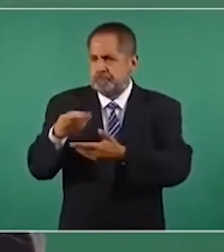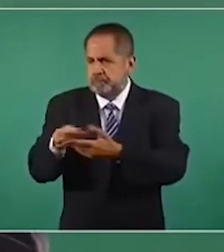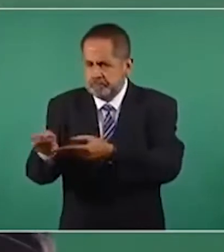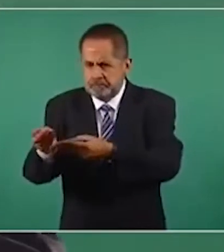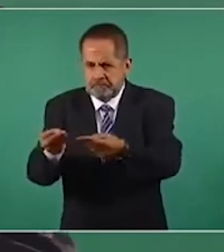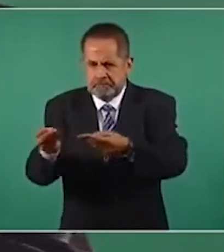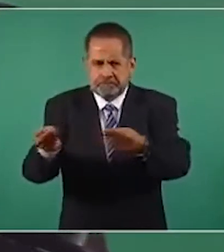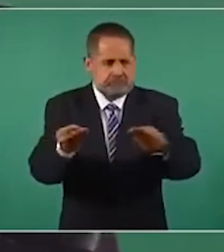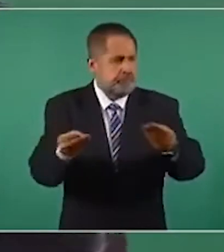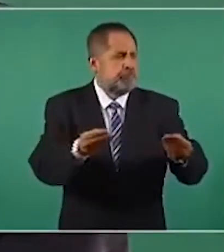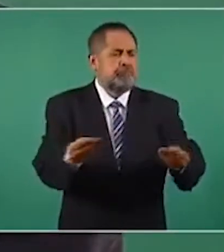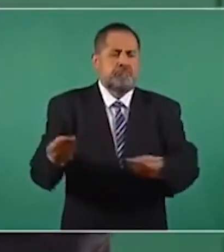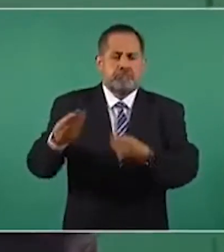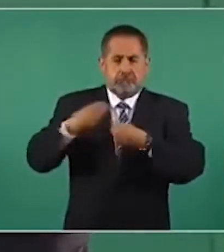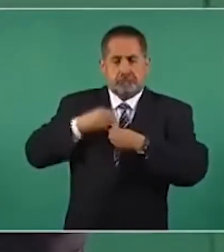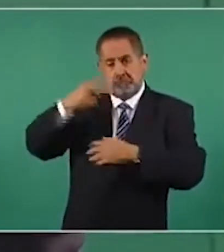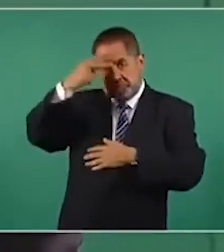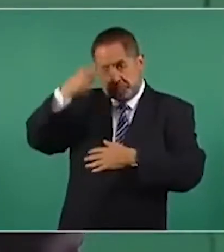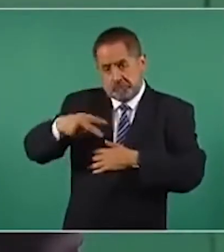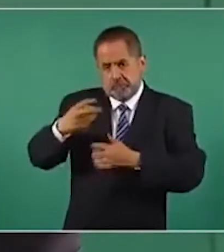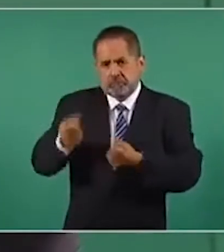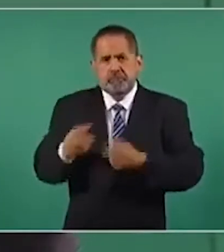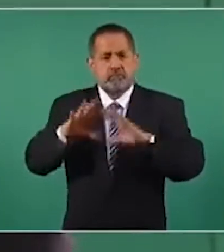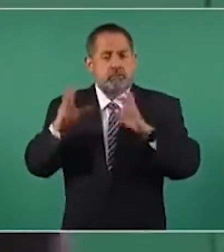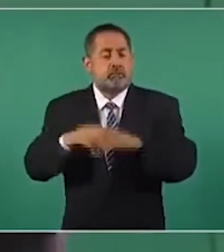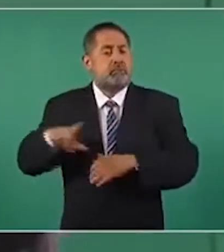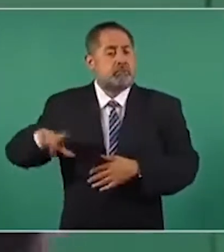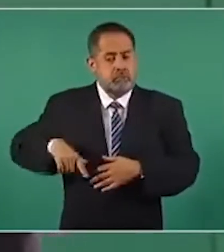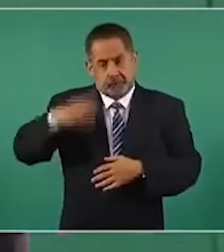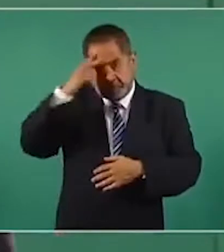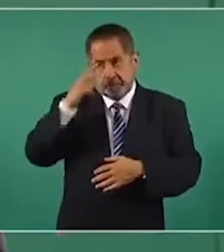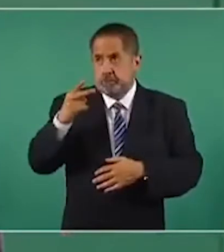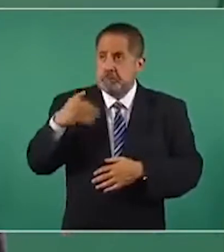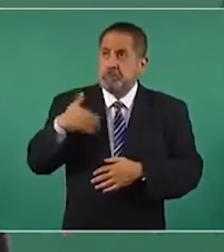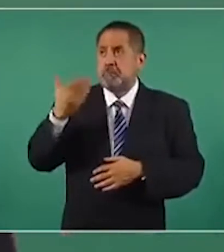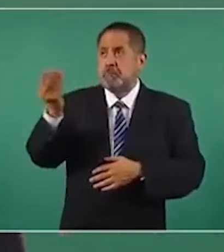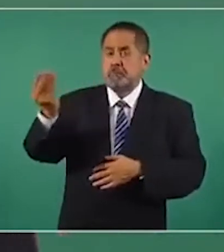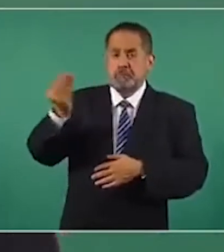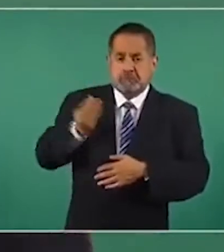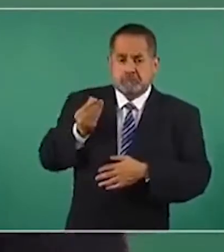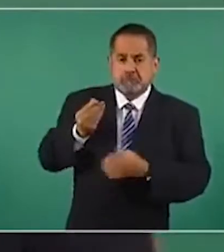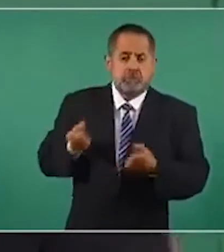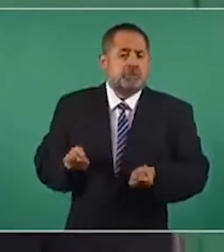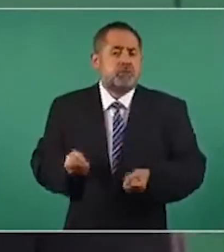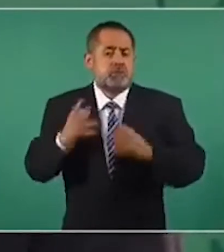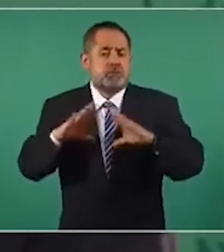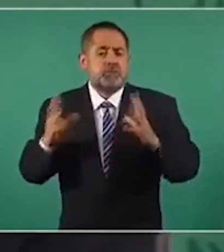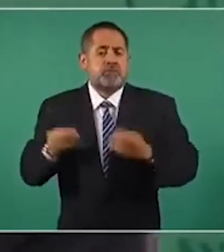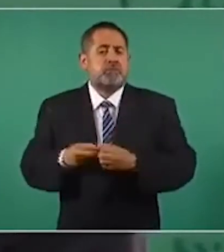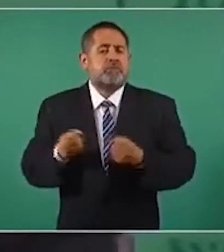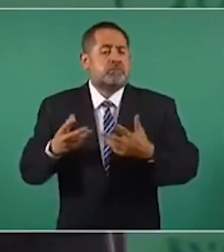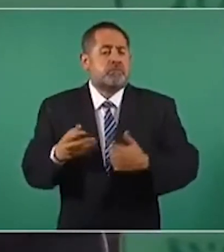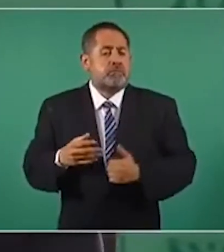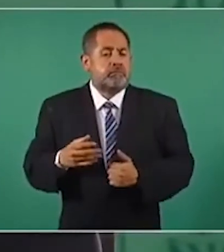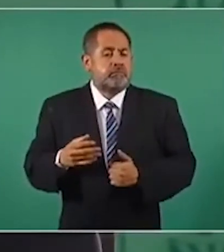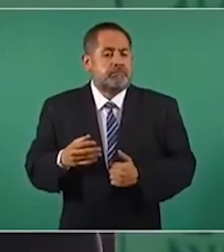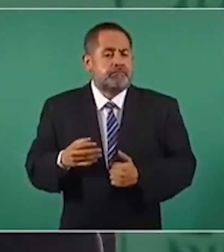Y a México le corresponden, al gobierno de México le corresponden